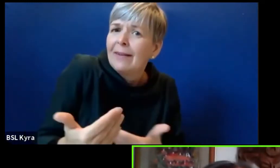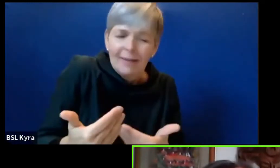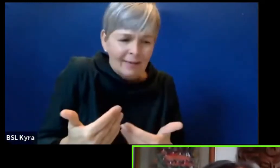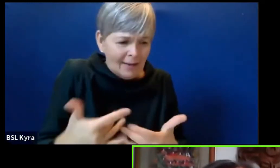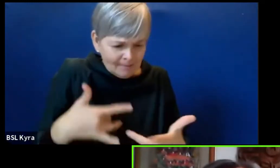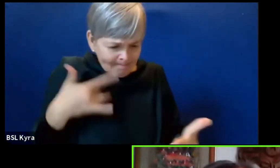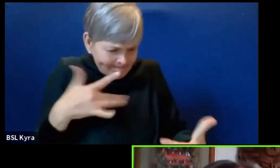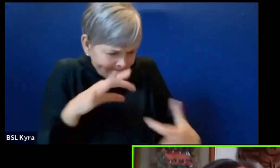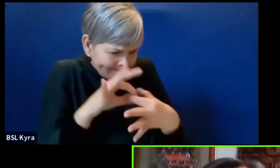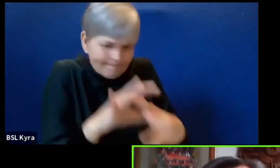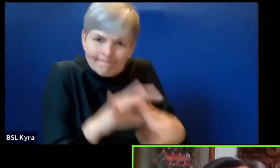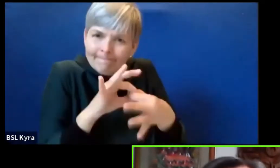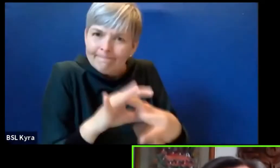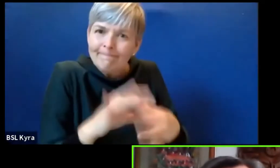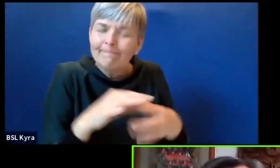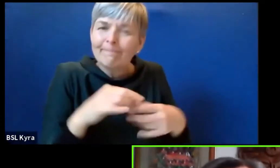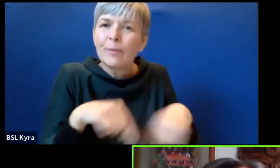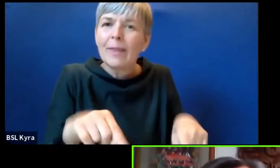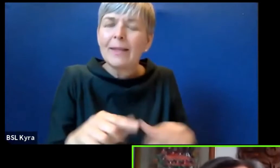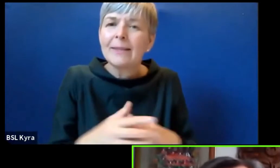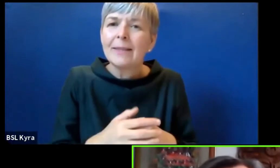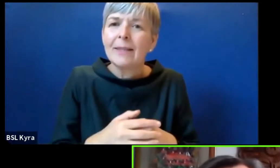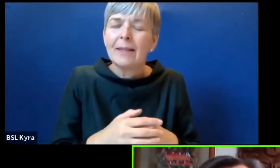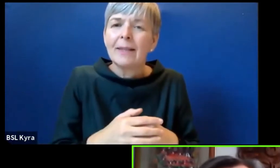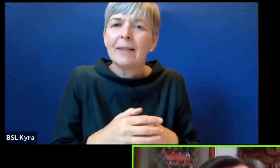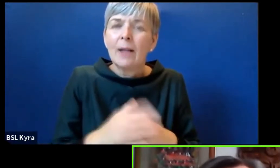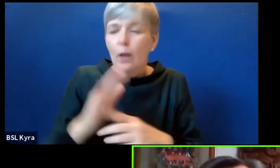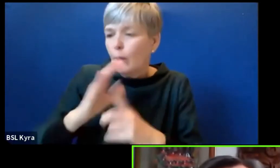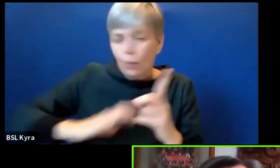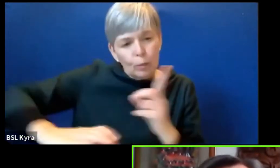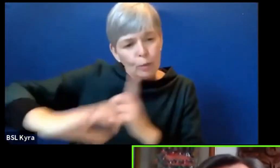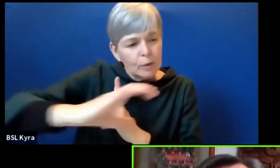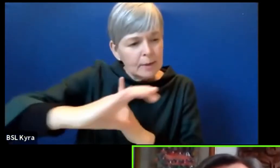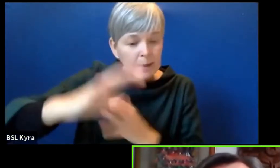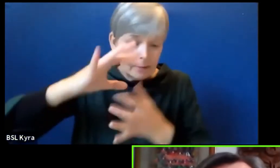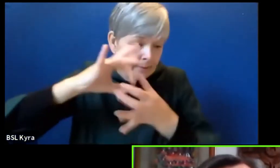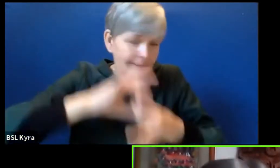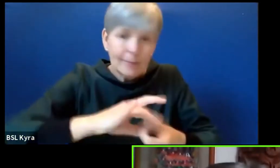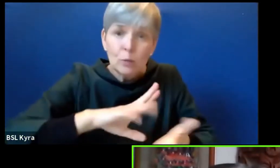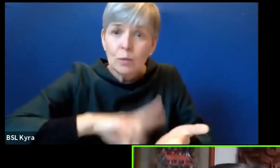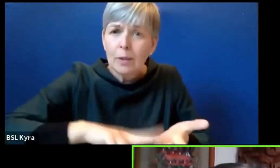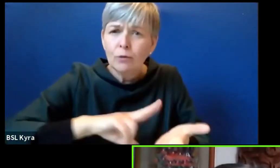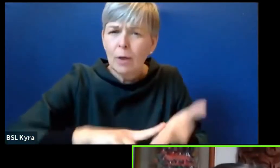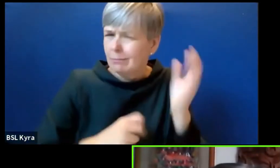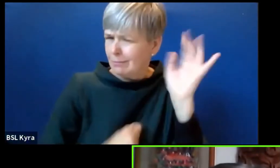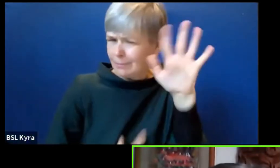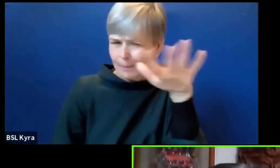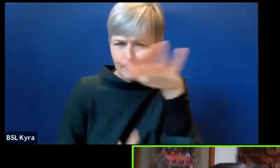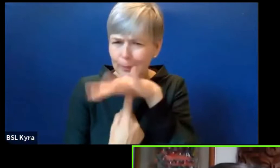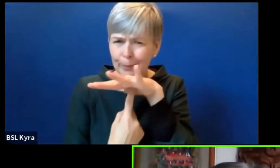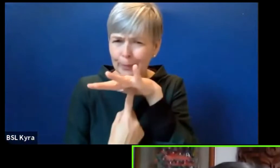-naturaleza es una cuestión esencial de cualquier proyecto de vida que podamos pensar para el futuro.